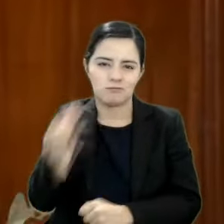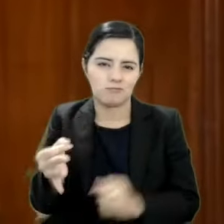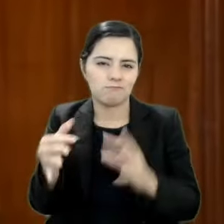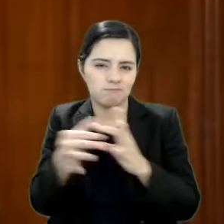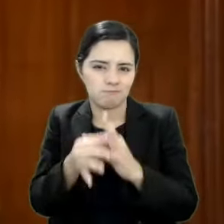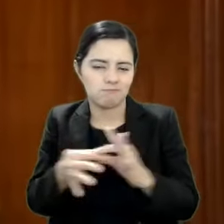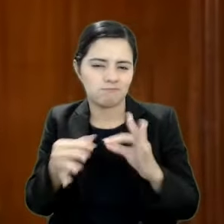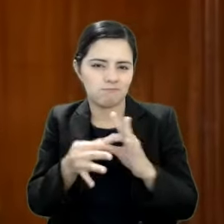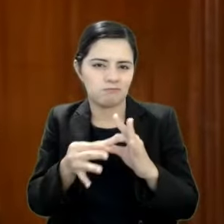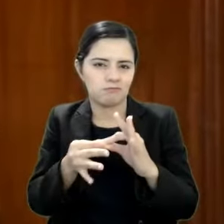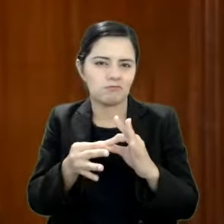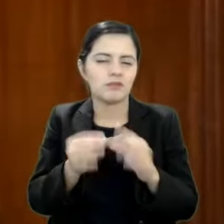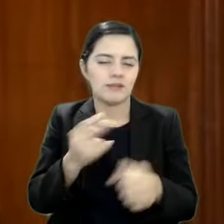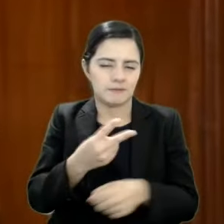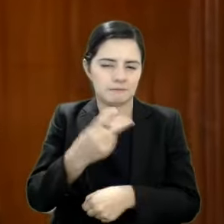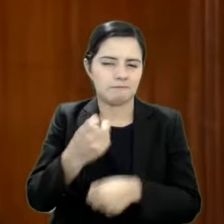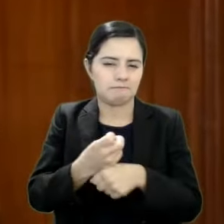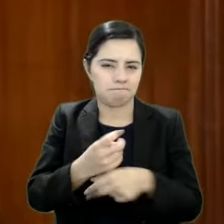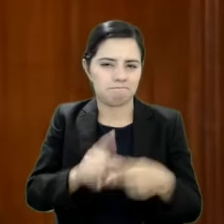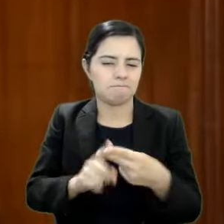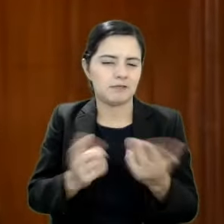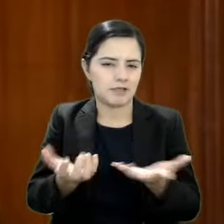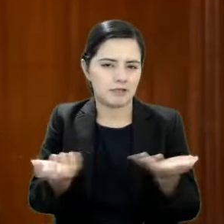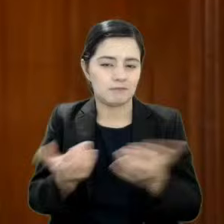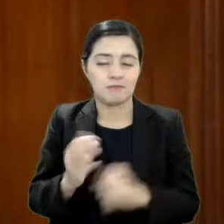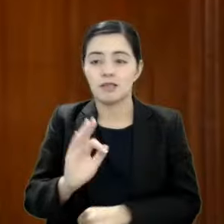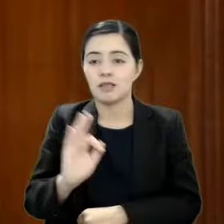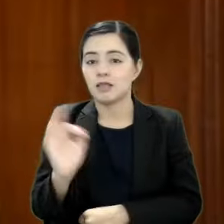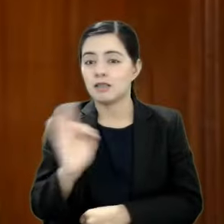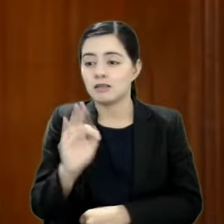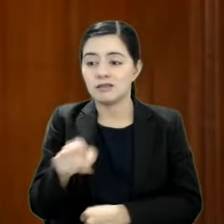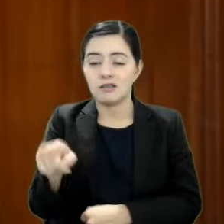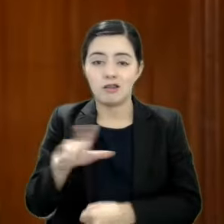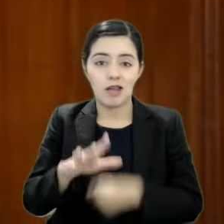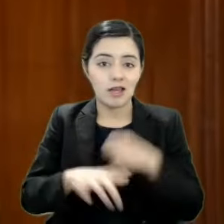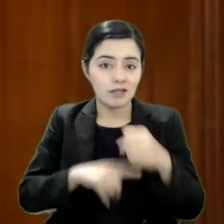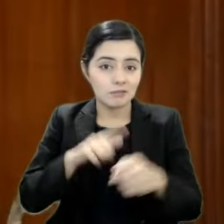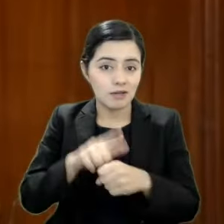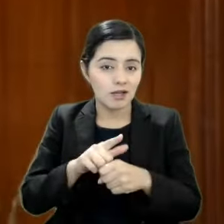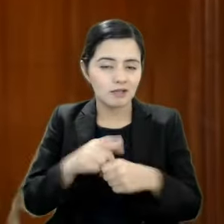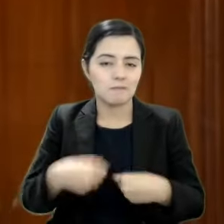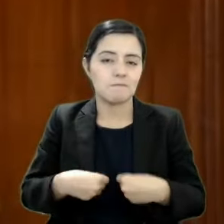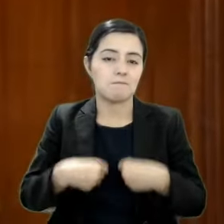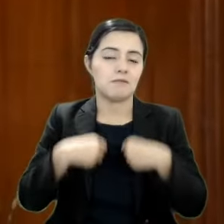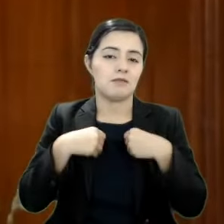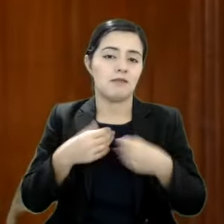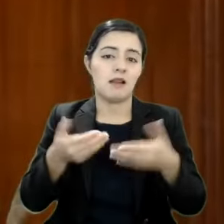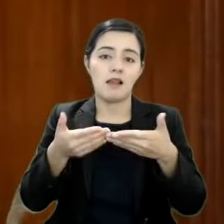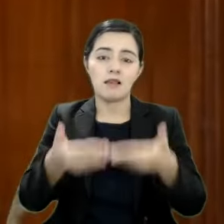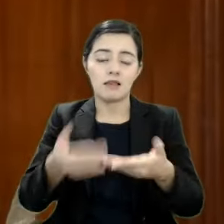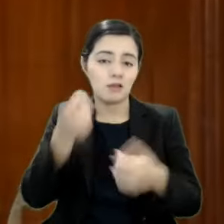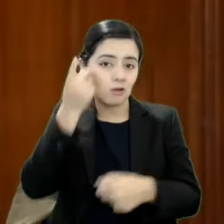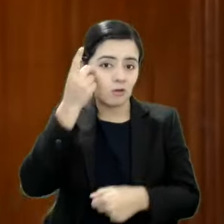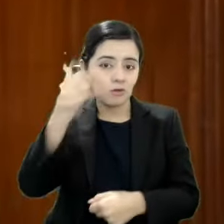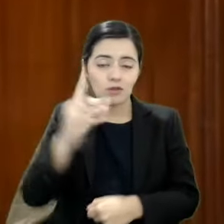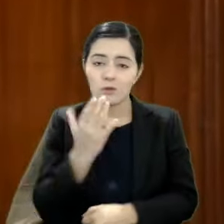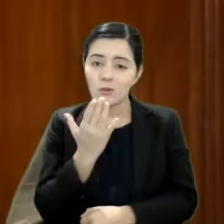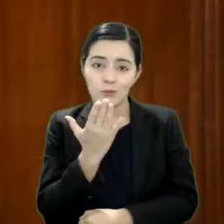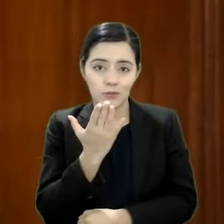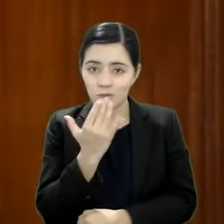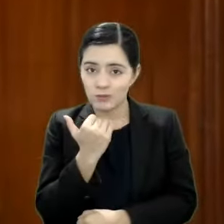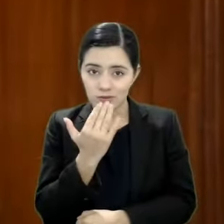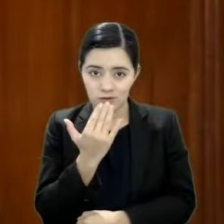En el caso de que los animales estén en situación de calle, se deberán generar los acuerdos